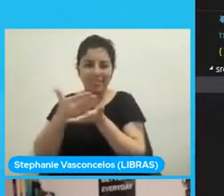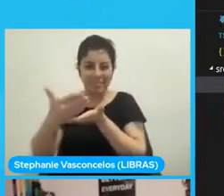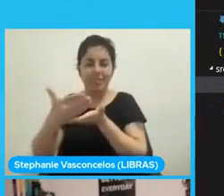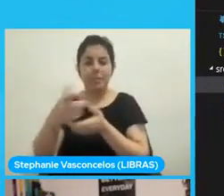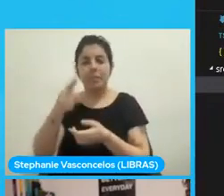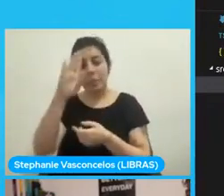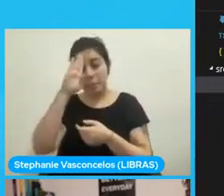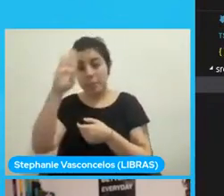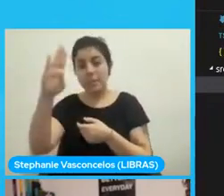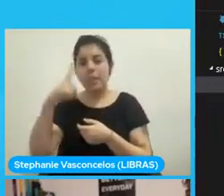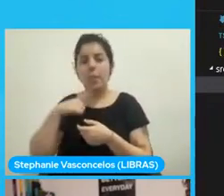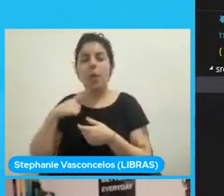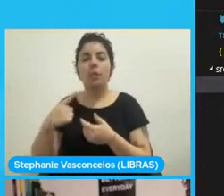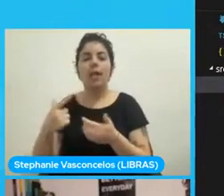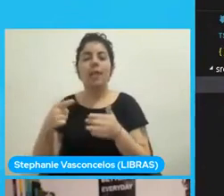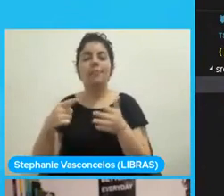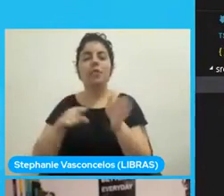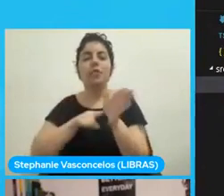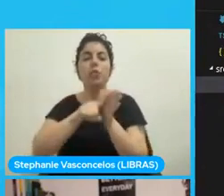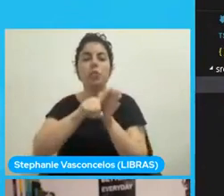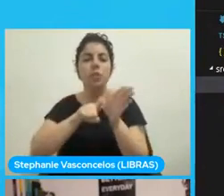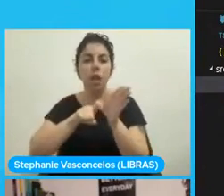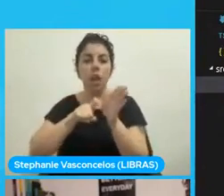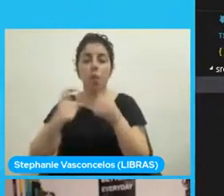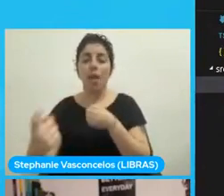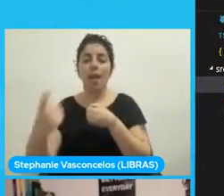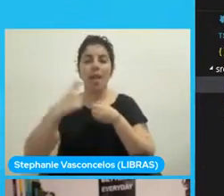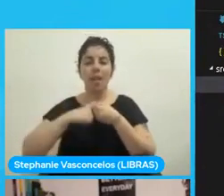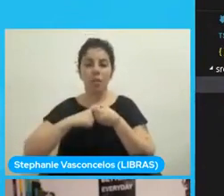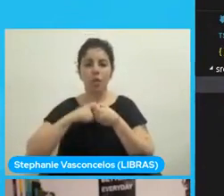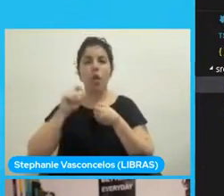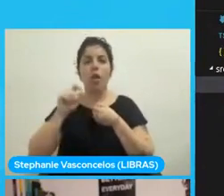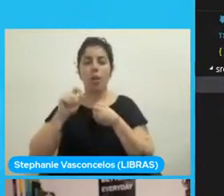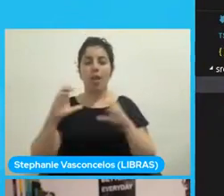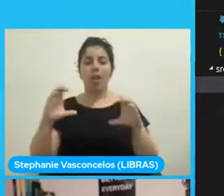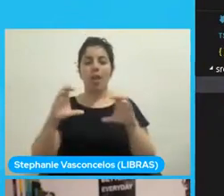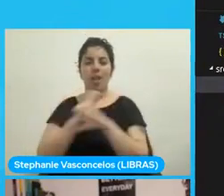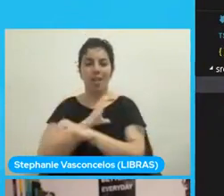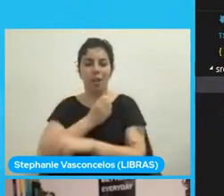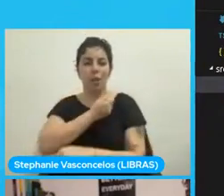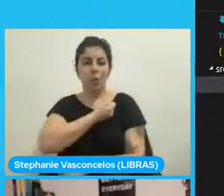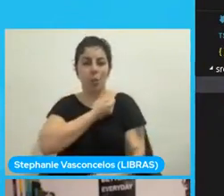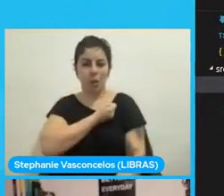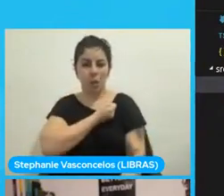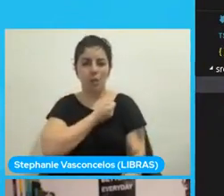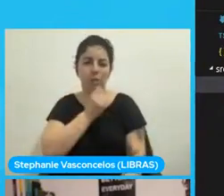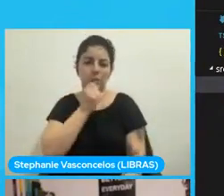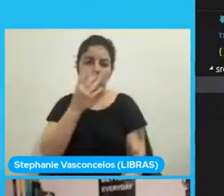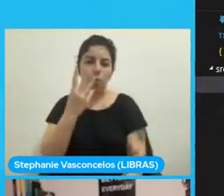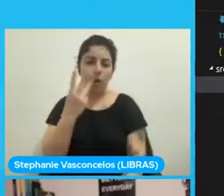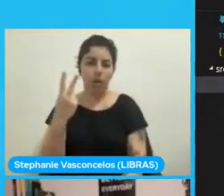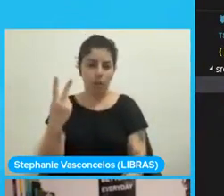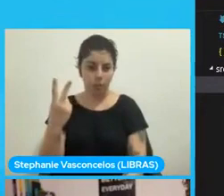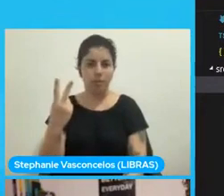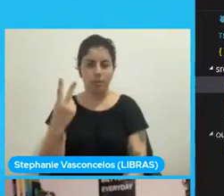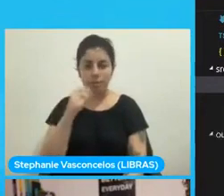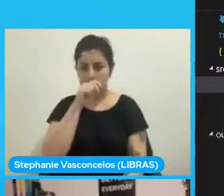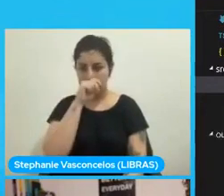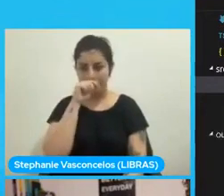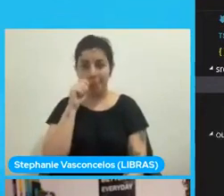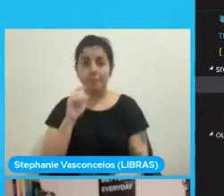una función que simplemente retorna un entero, número 42. Si le damos a